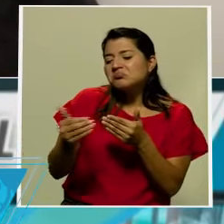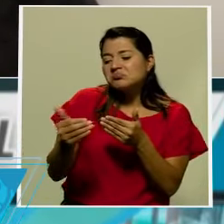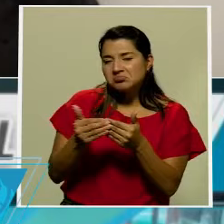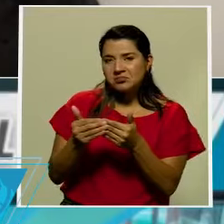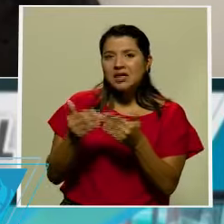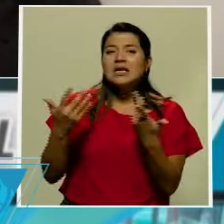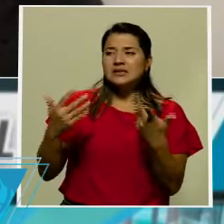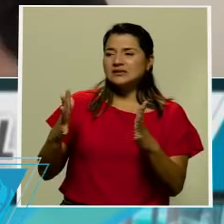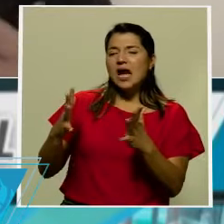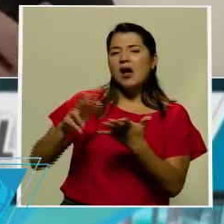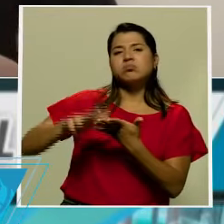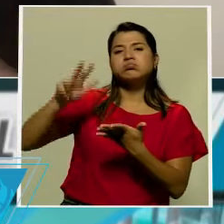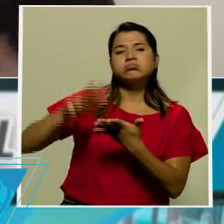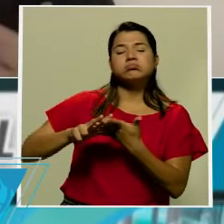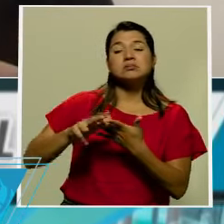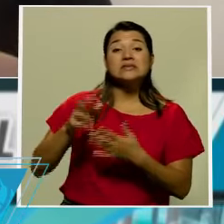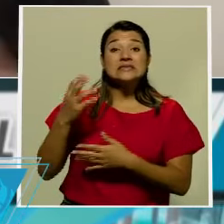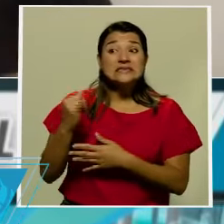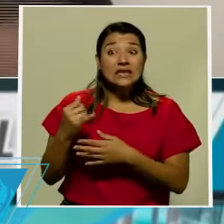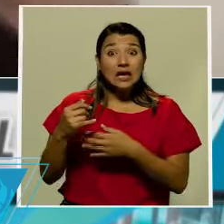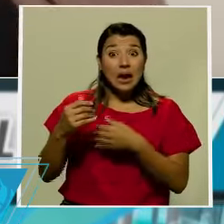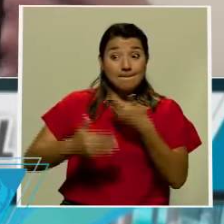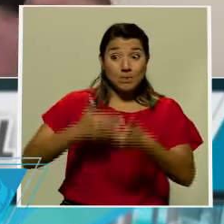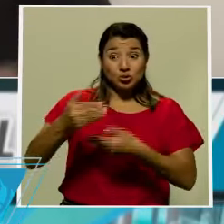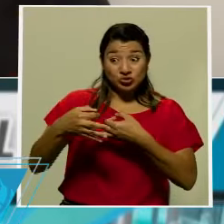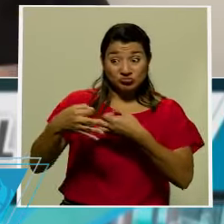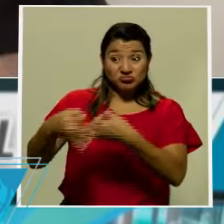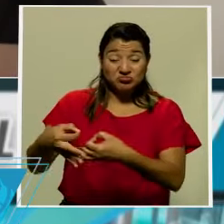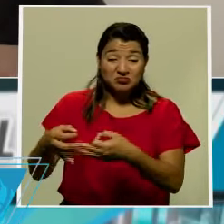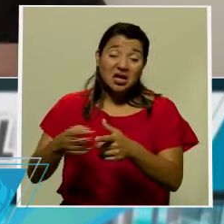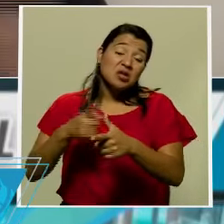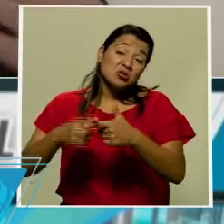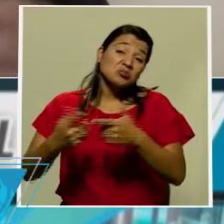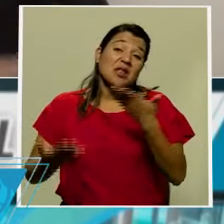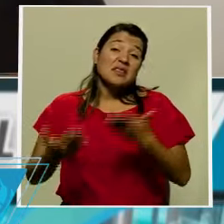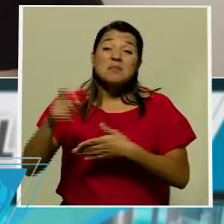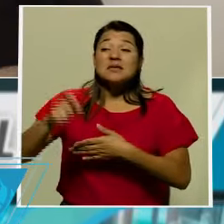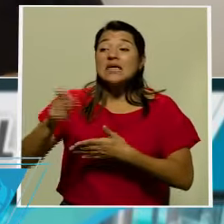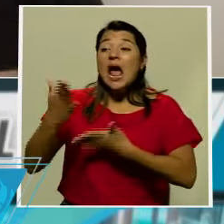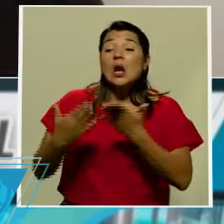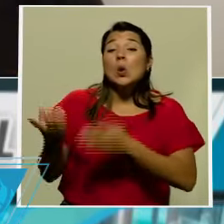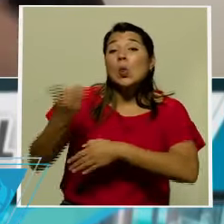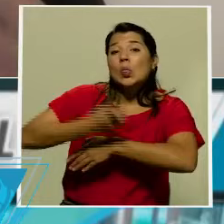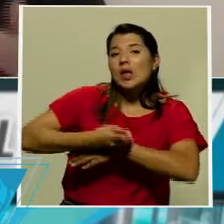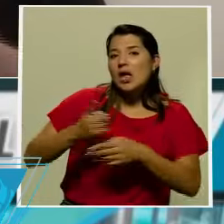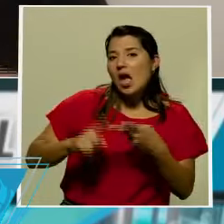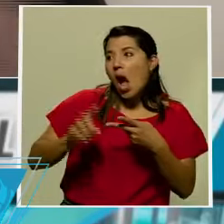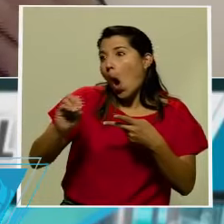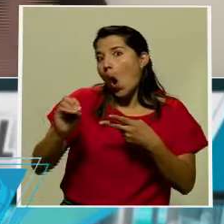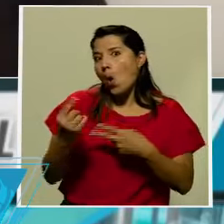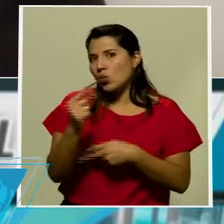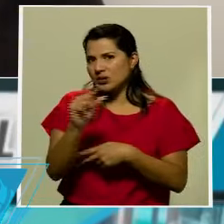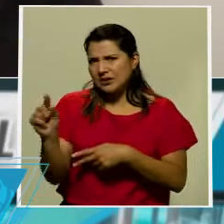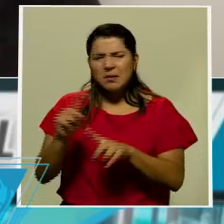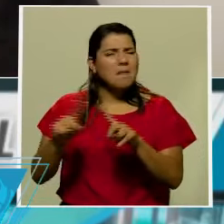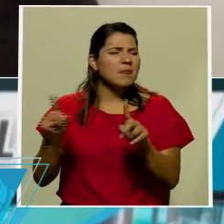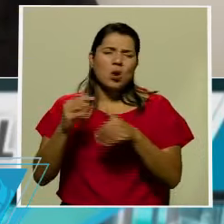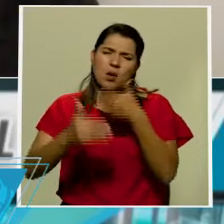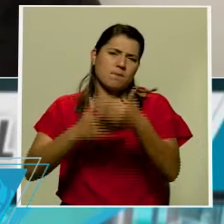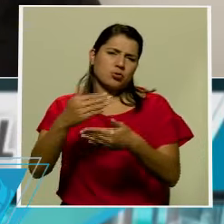haber un voto y en caso de que se atrase el proceso, pues se atrasa, puede que tome días, puede que tome una semana, pero el proceso va